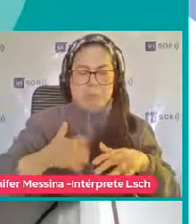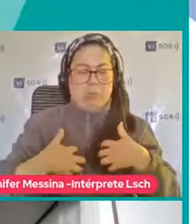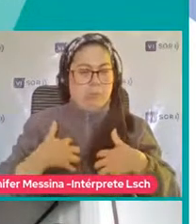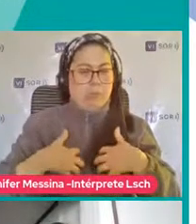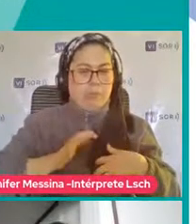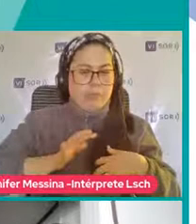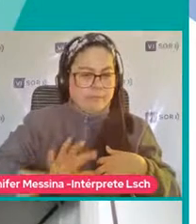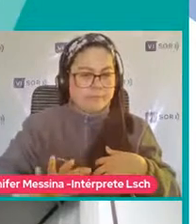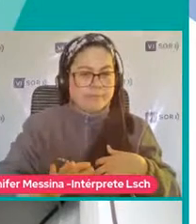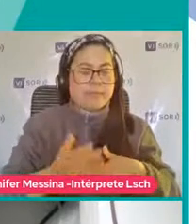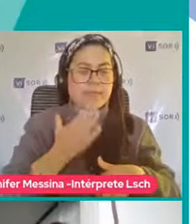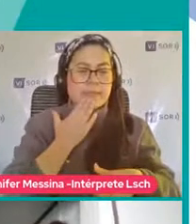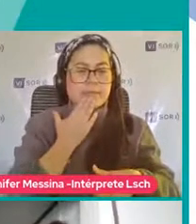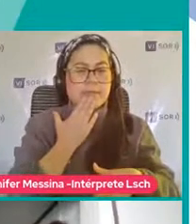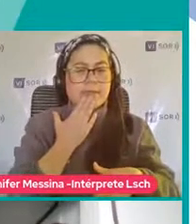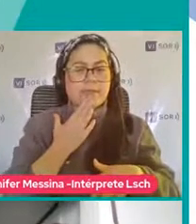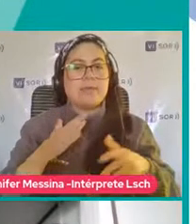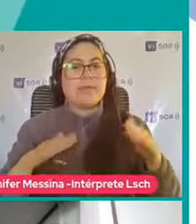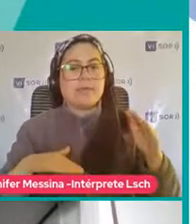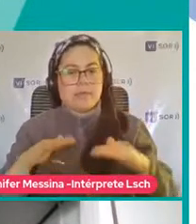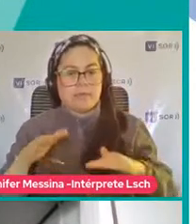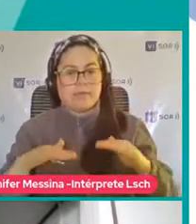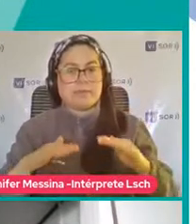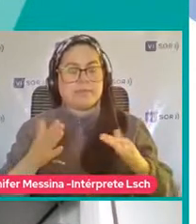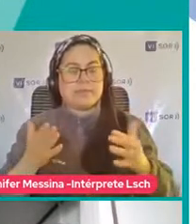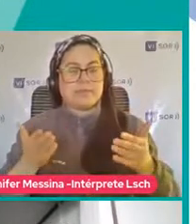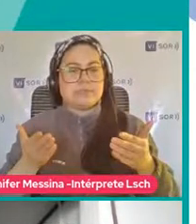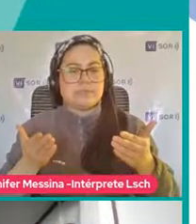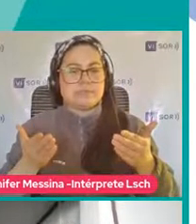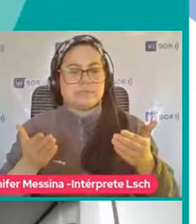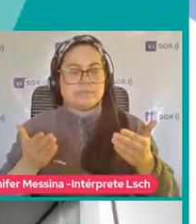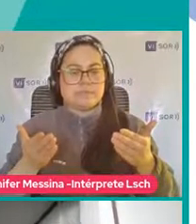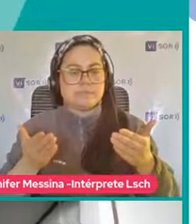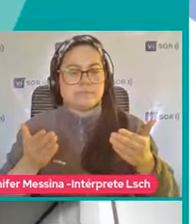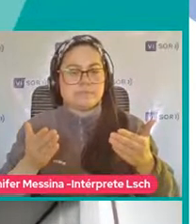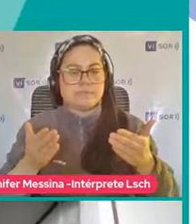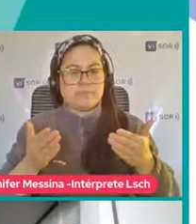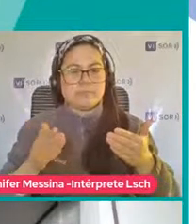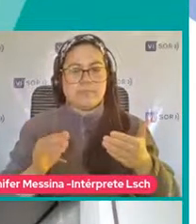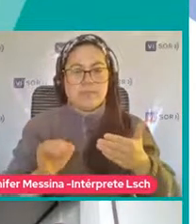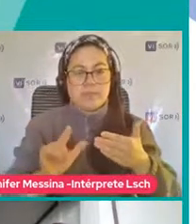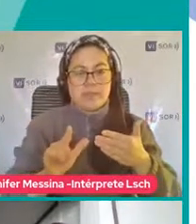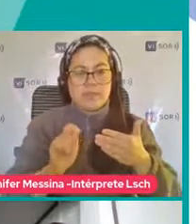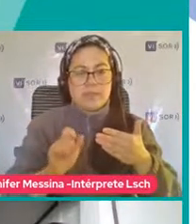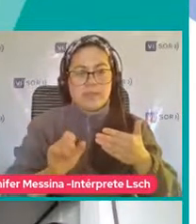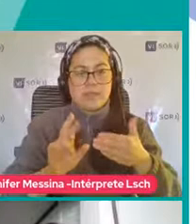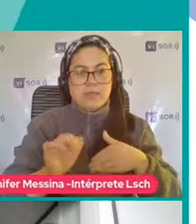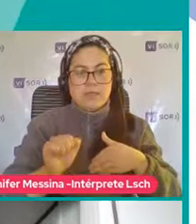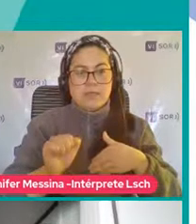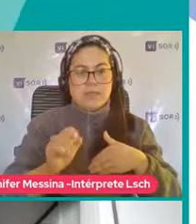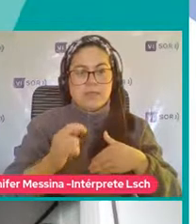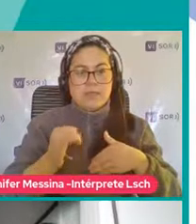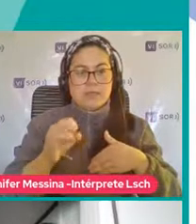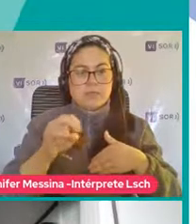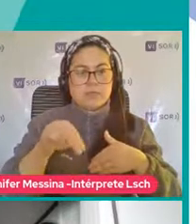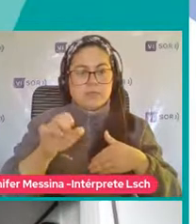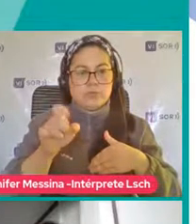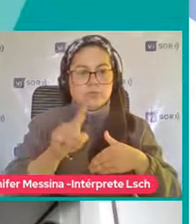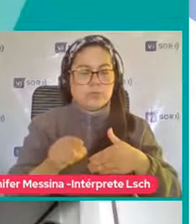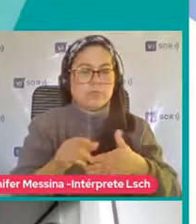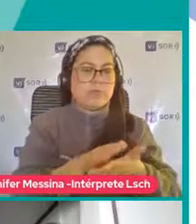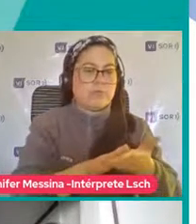Tienen Alteraciones Entonces Que son También Alteraciones En los rituales Que ellos Realizan